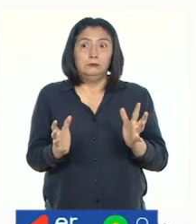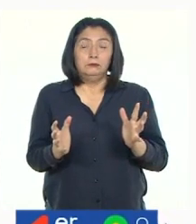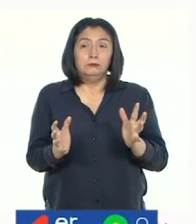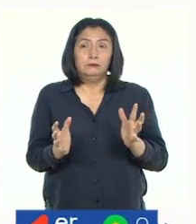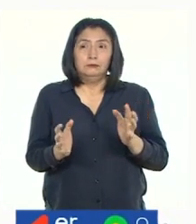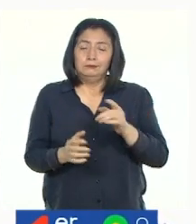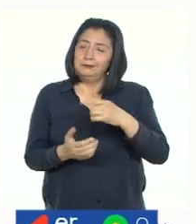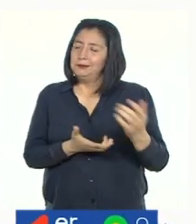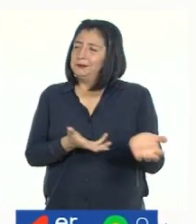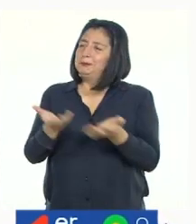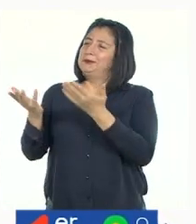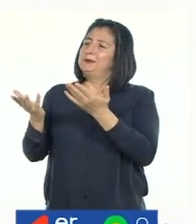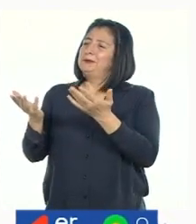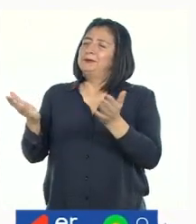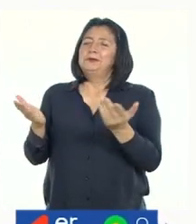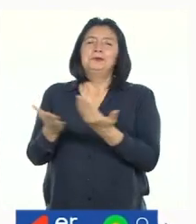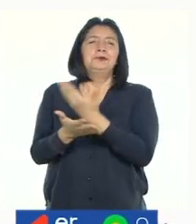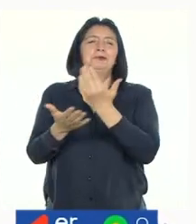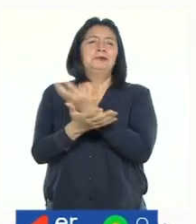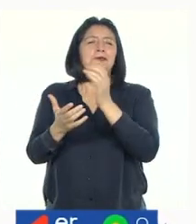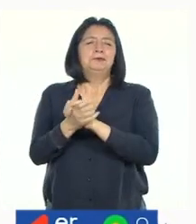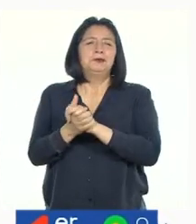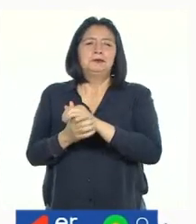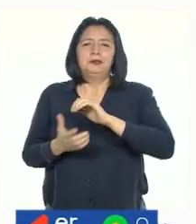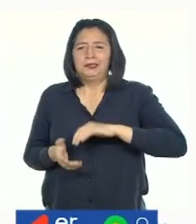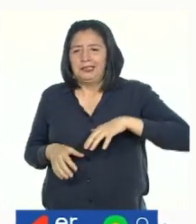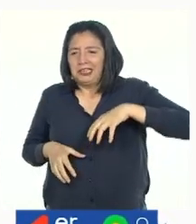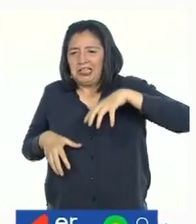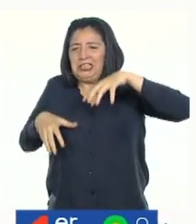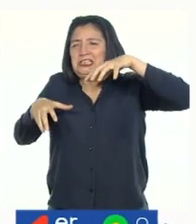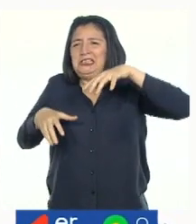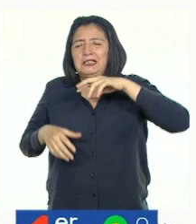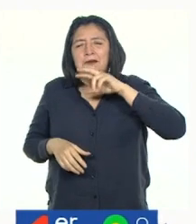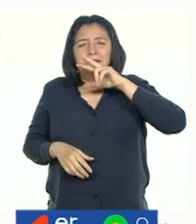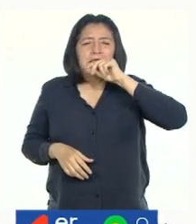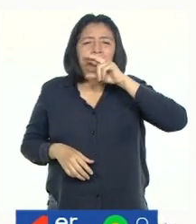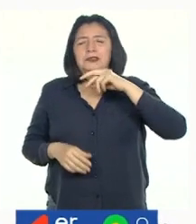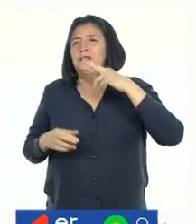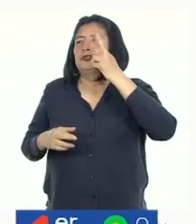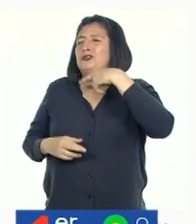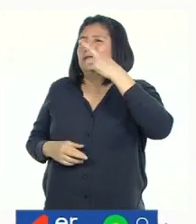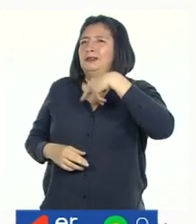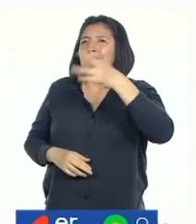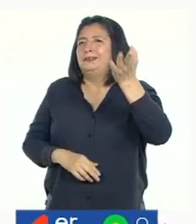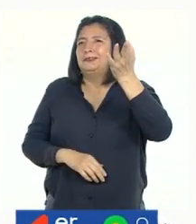Les presento a su nuevo amigo, el gigante patito rojo.